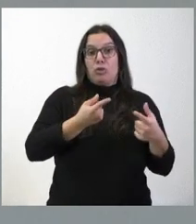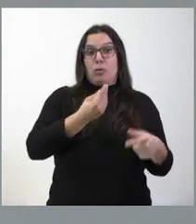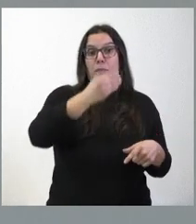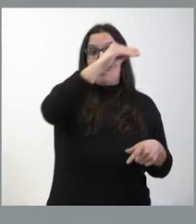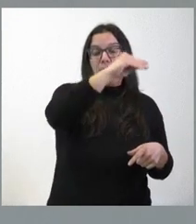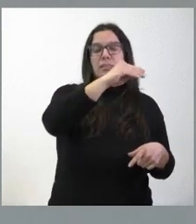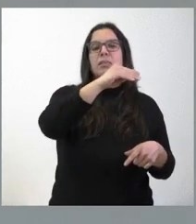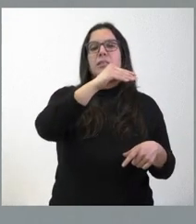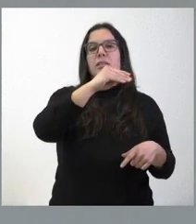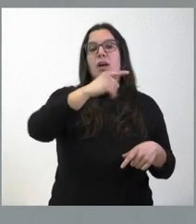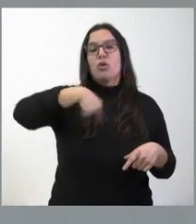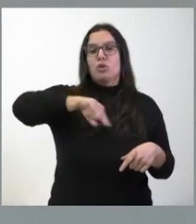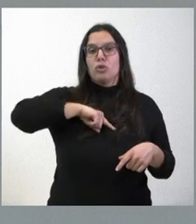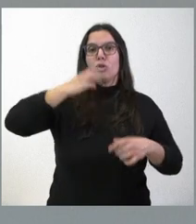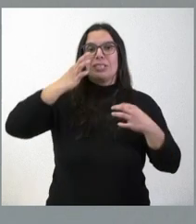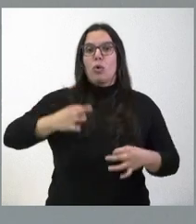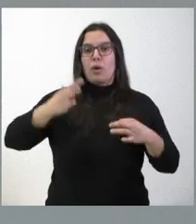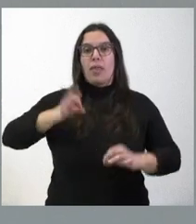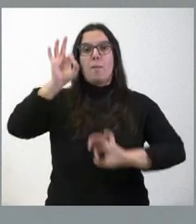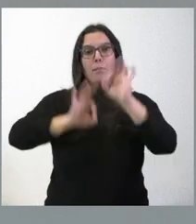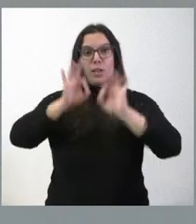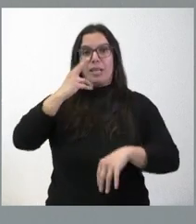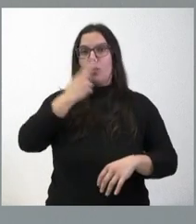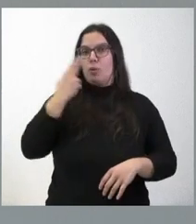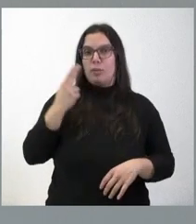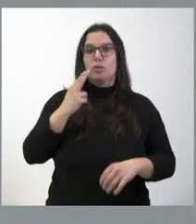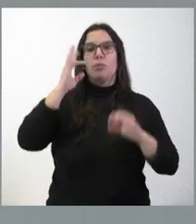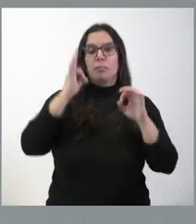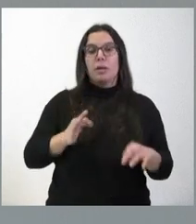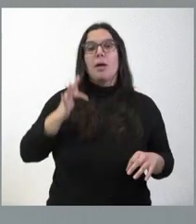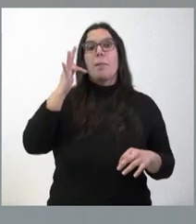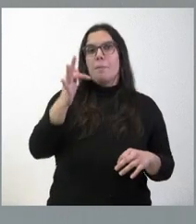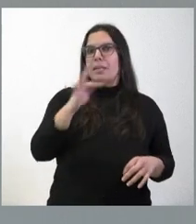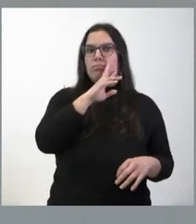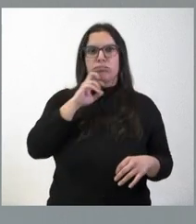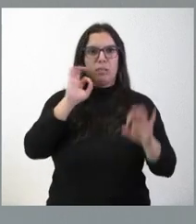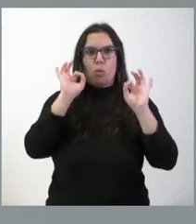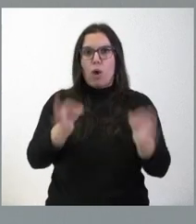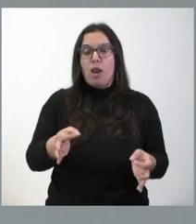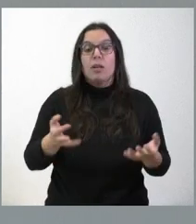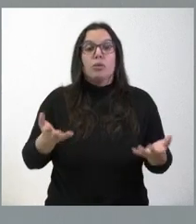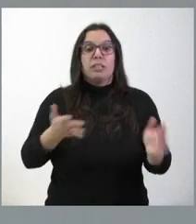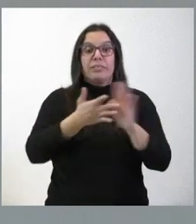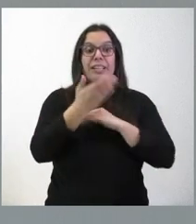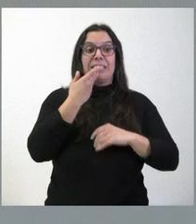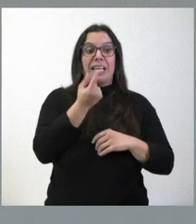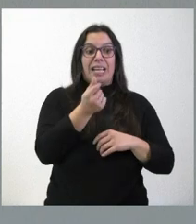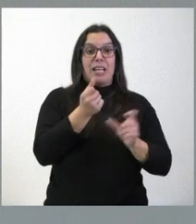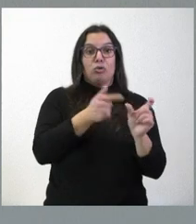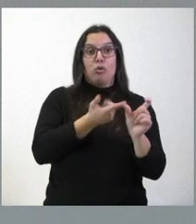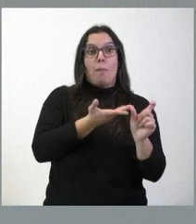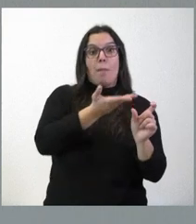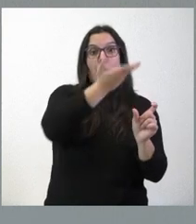no solamente es que aseguramos la cantidad que teníamos comprometida, sino que reafirmamos el mismo porcentaje, con lo cual, en la medida que el coste aumenta, nuestra